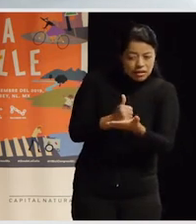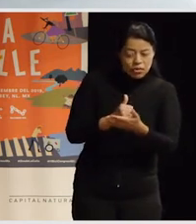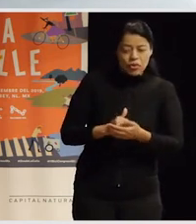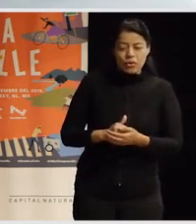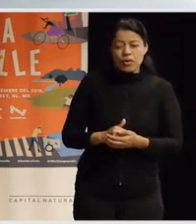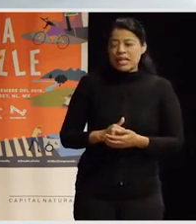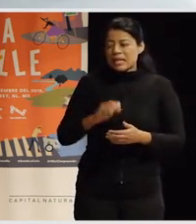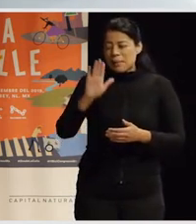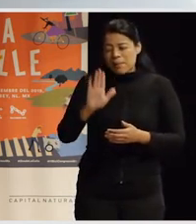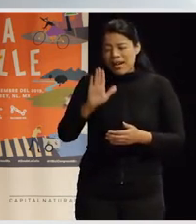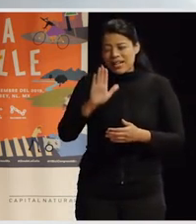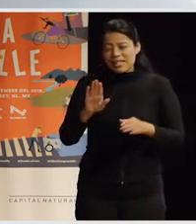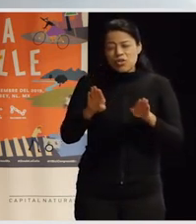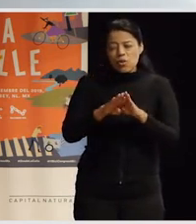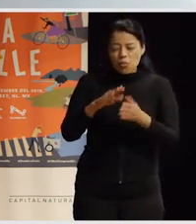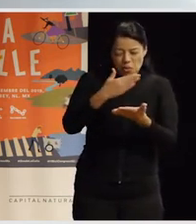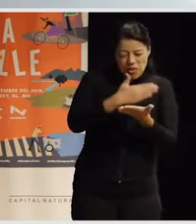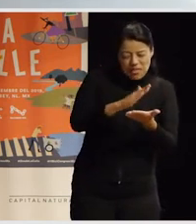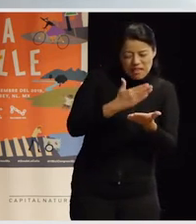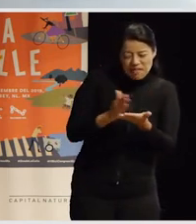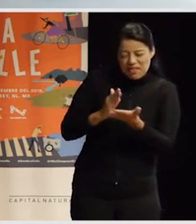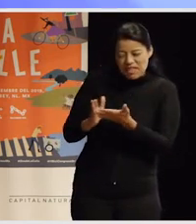dividibles, ¿no? En este sentido,